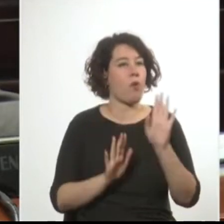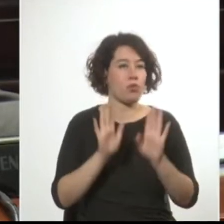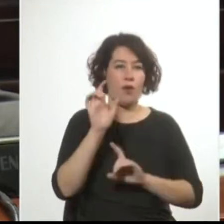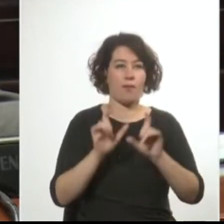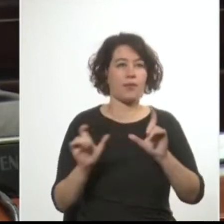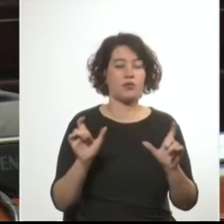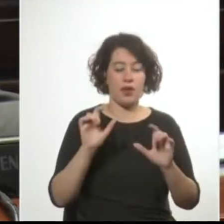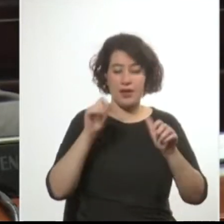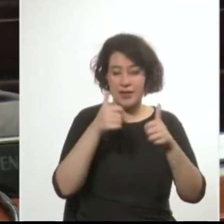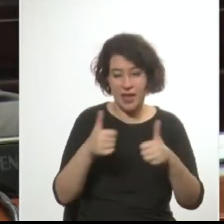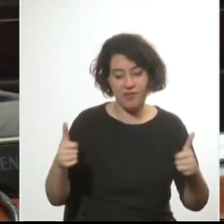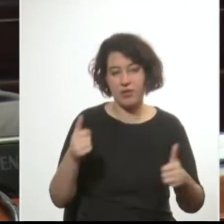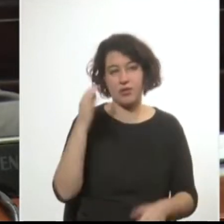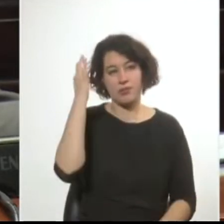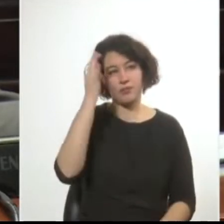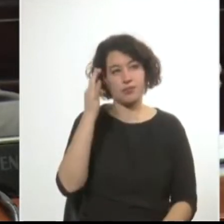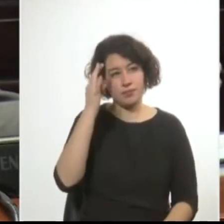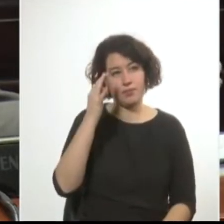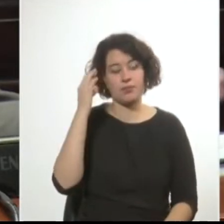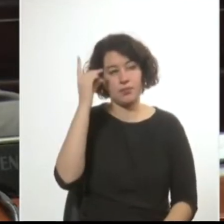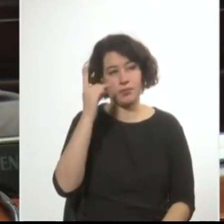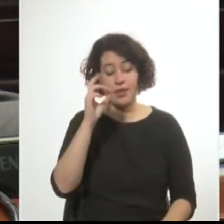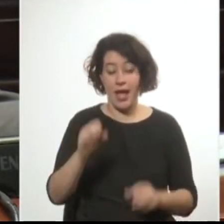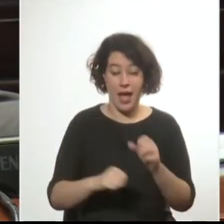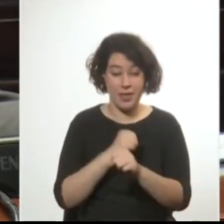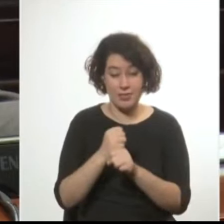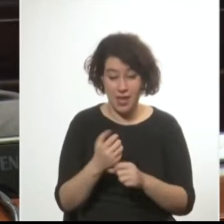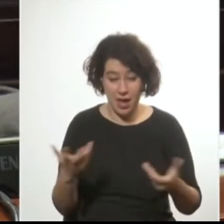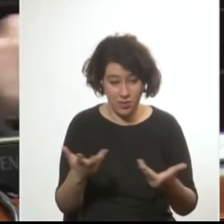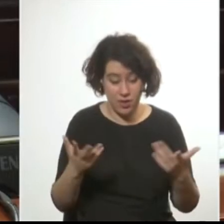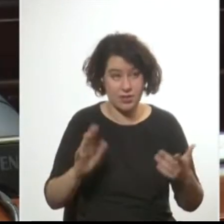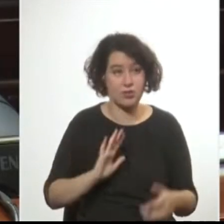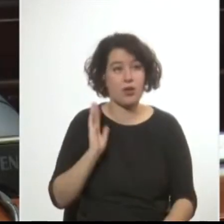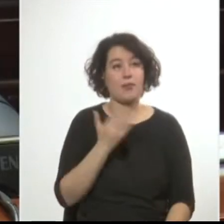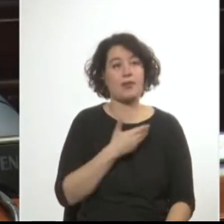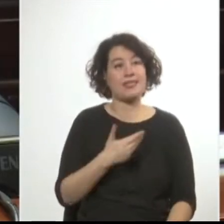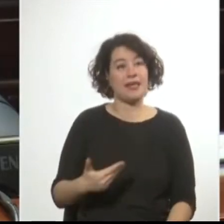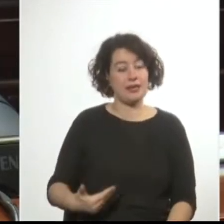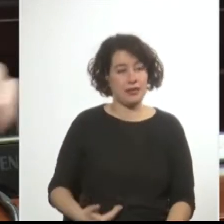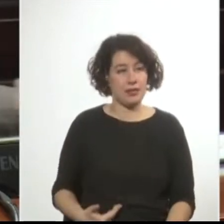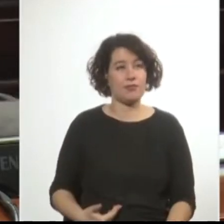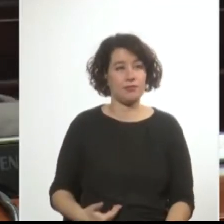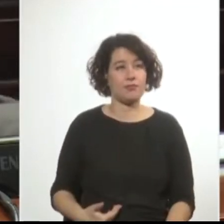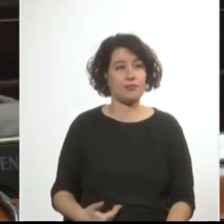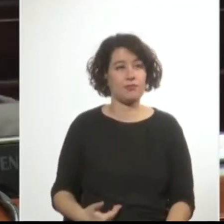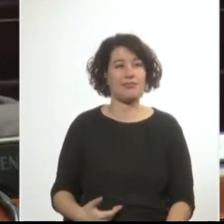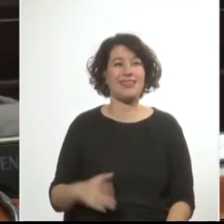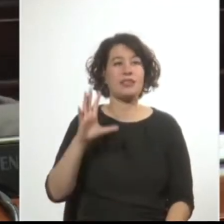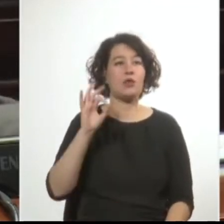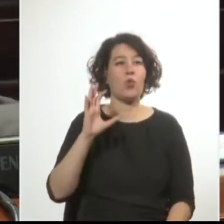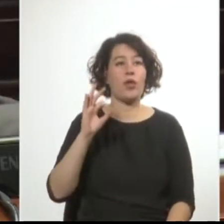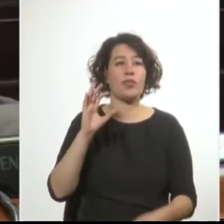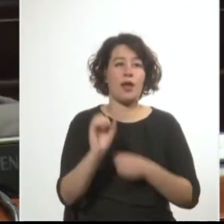legisladores presentes. Hasta aquí, señora Presidente, lo ocurrido hace 50